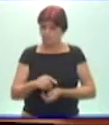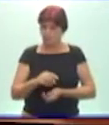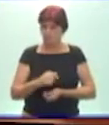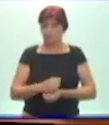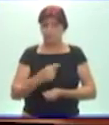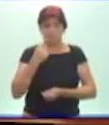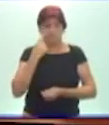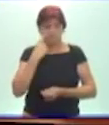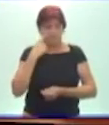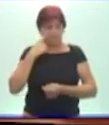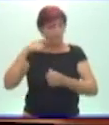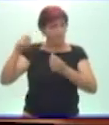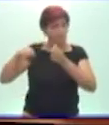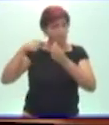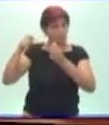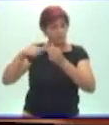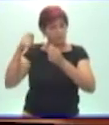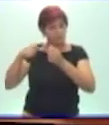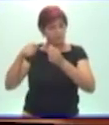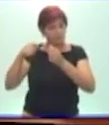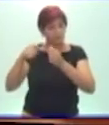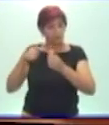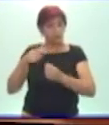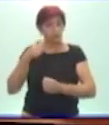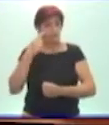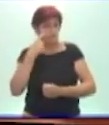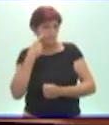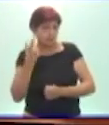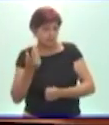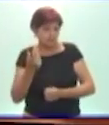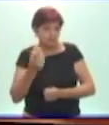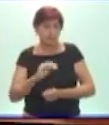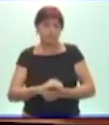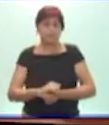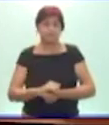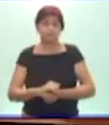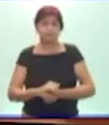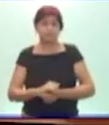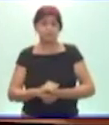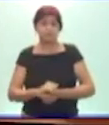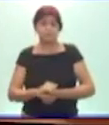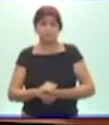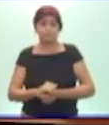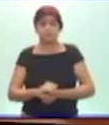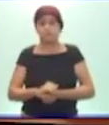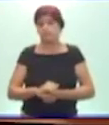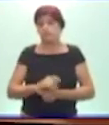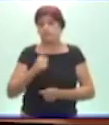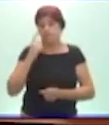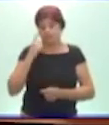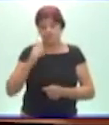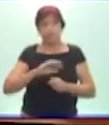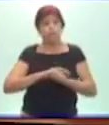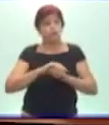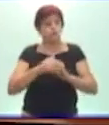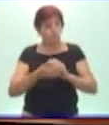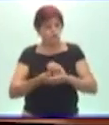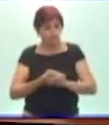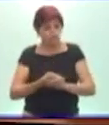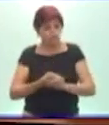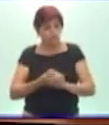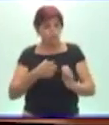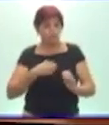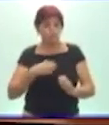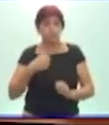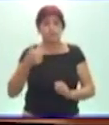un pequeño audiovisual donde ustedes van a ver en este caso en el audiovisual bueno, se refiere a un hermano que tiene autismo,